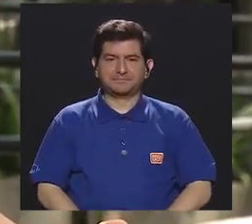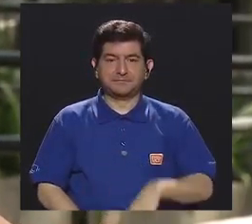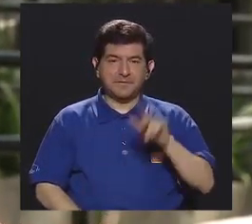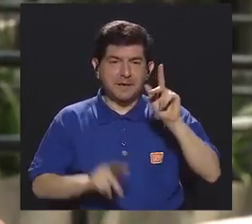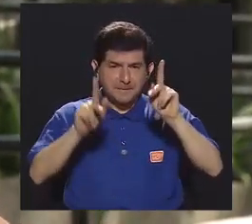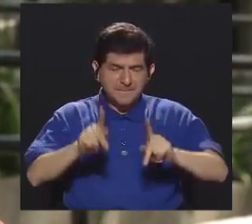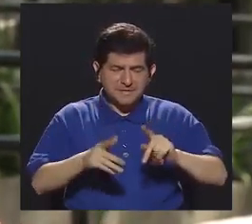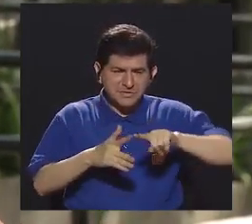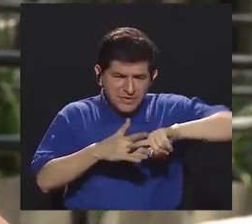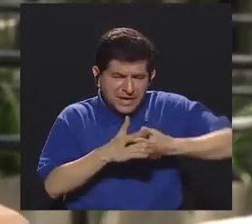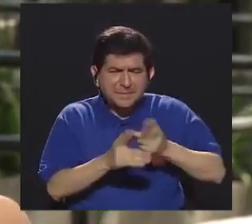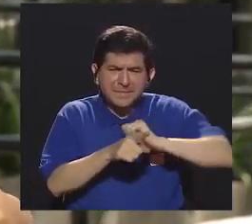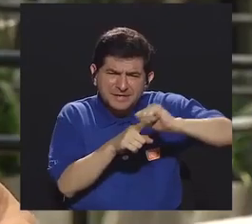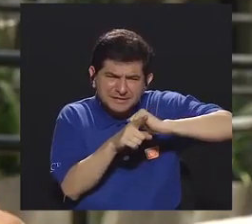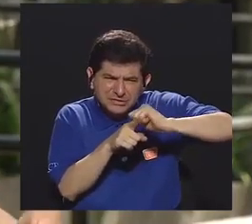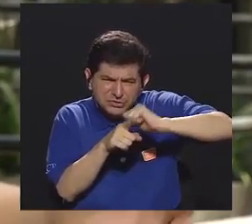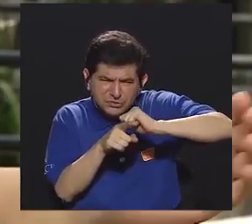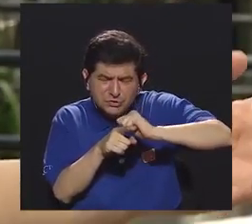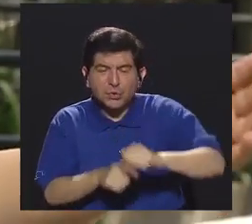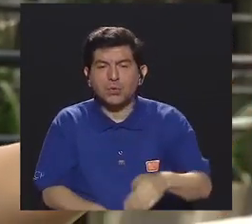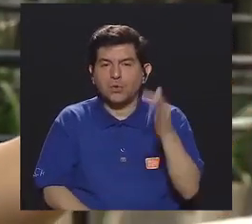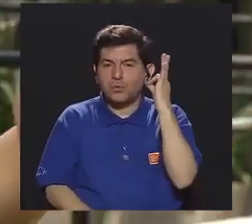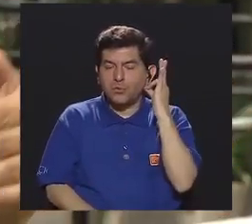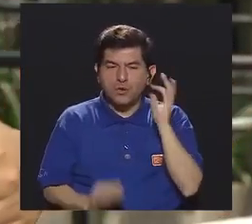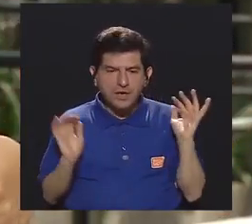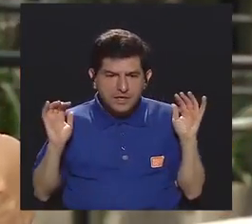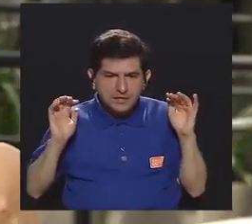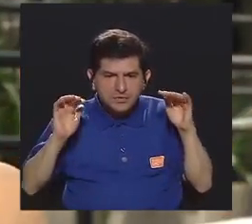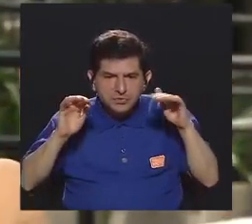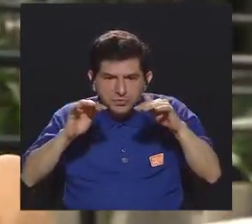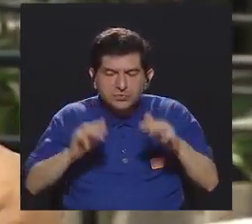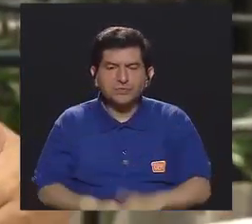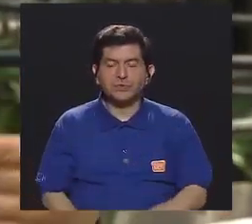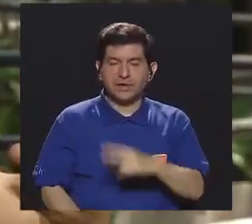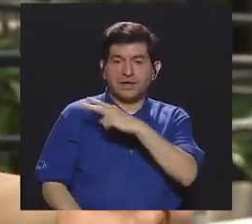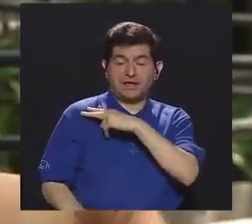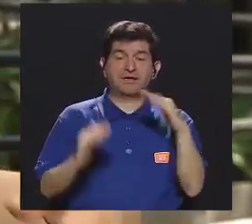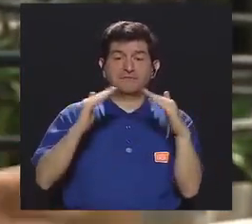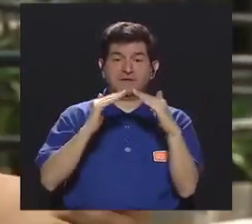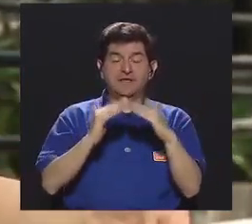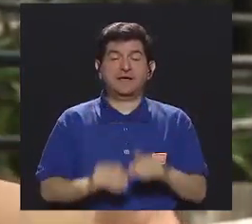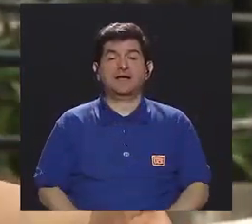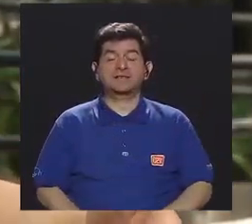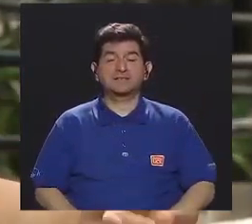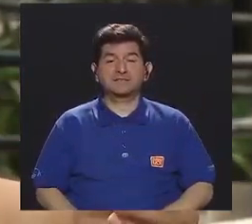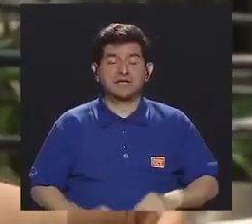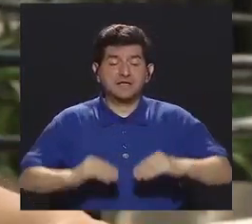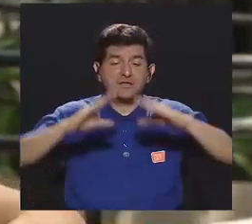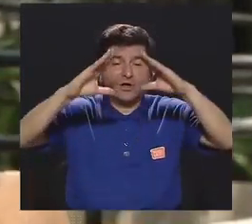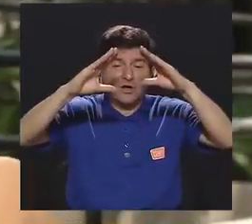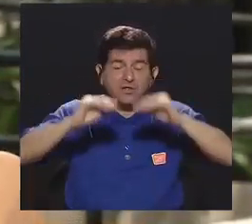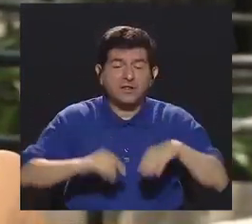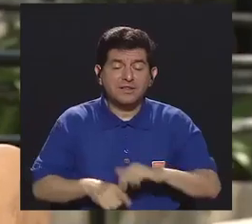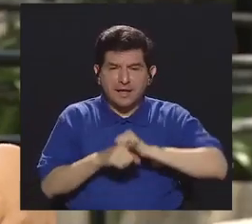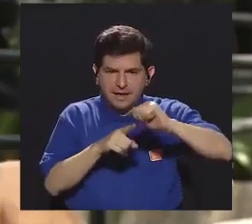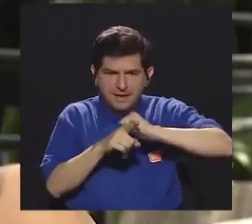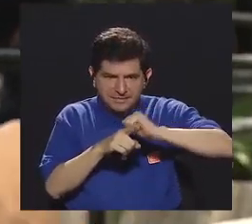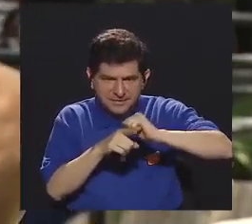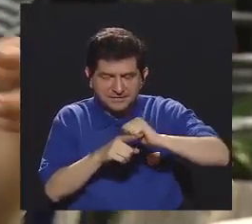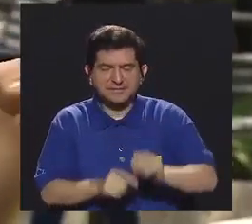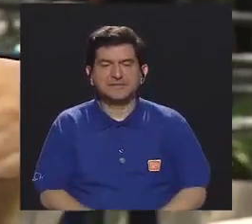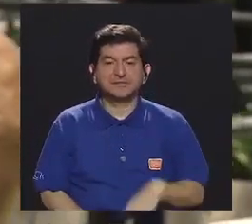un muchacho que empezó a dar capacitaciones, entonces empezaron a llegar las mujeres, especialmente, que eran las jefas de hogar, las que estaban todo el día ahí, a recibir